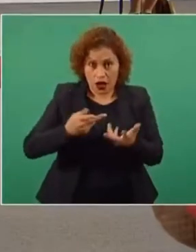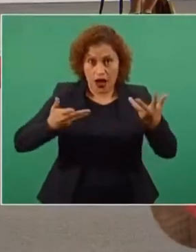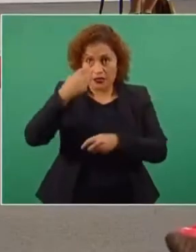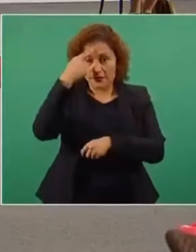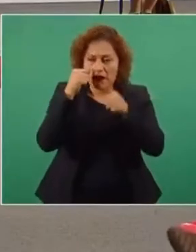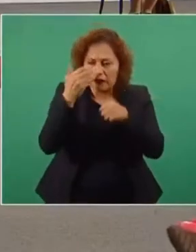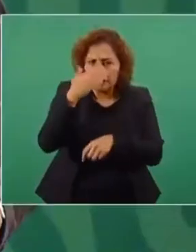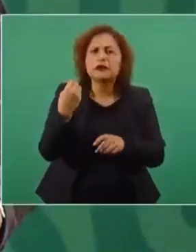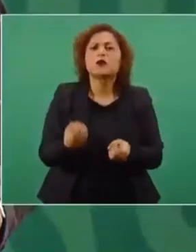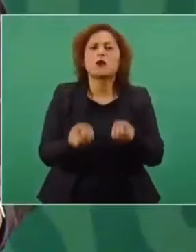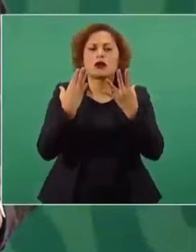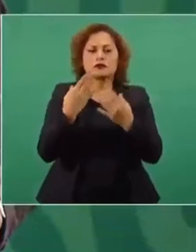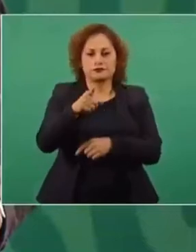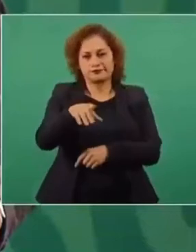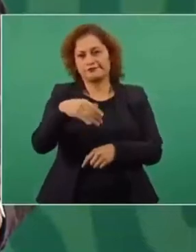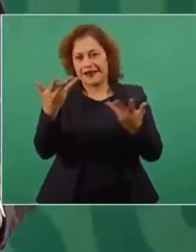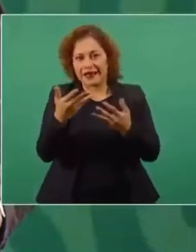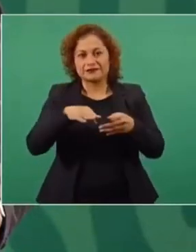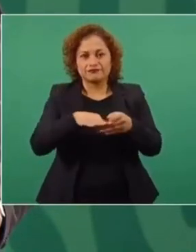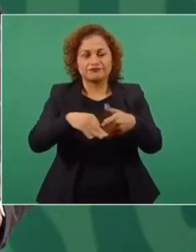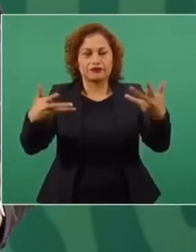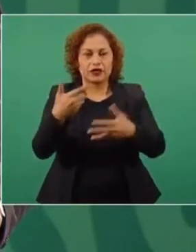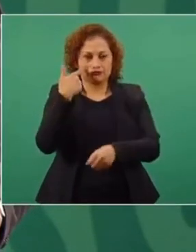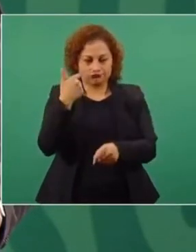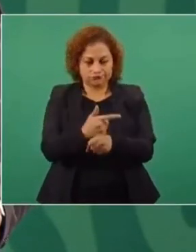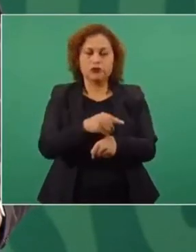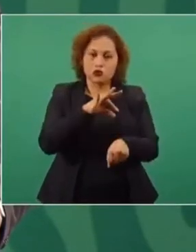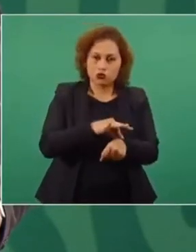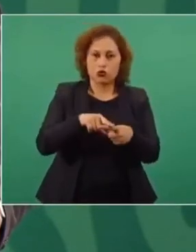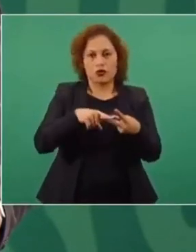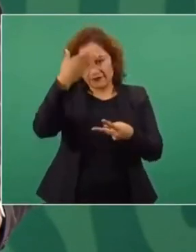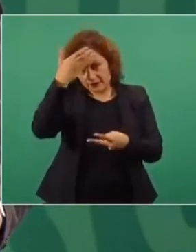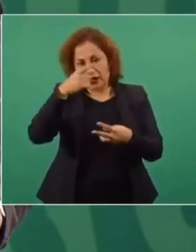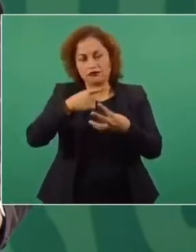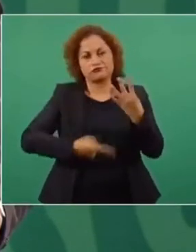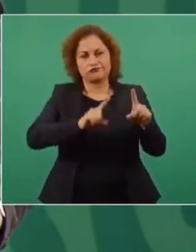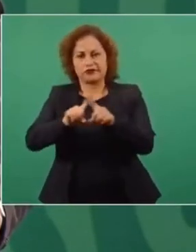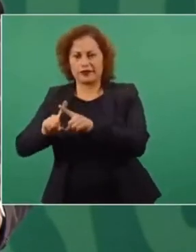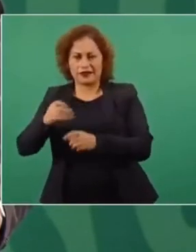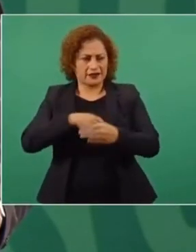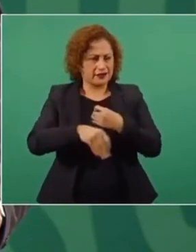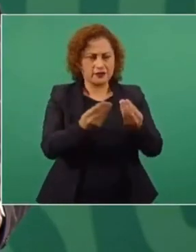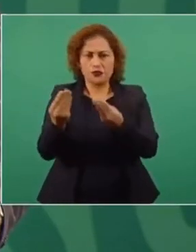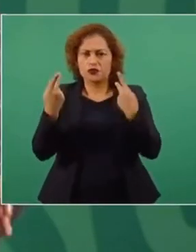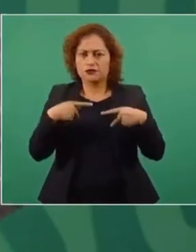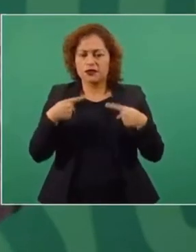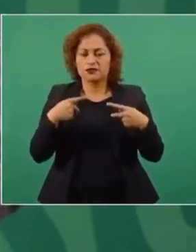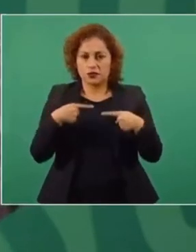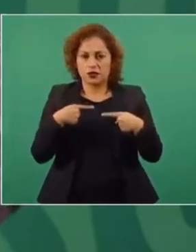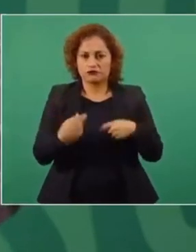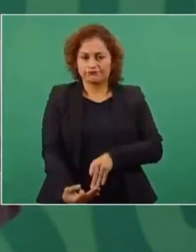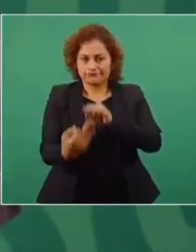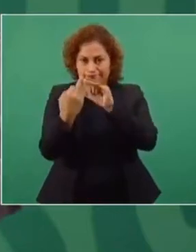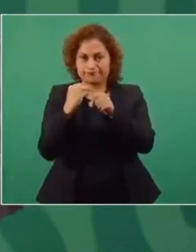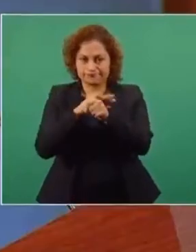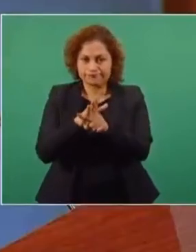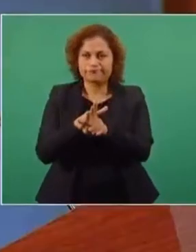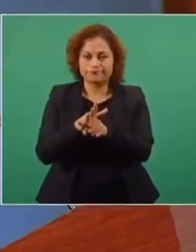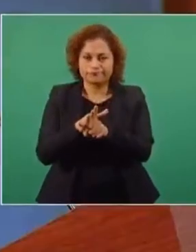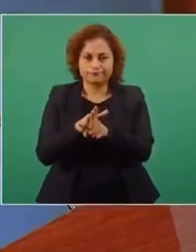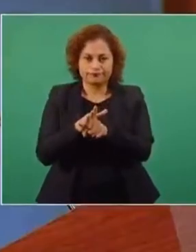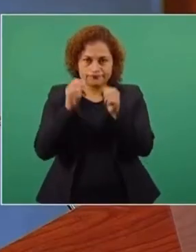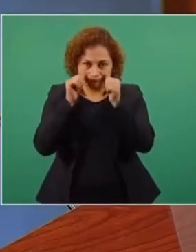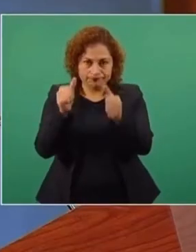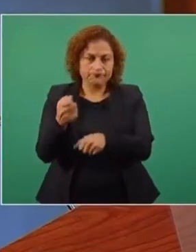y donde se ve que son médicos, enfermeras que están expuestos, que pueden ser afectados,